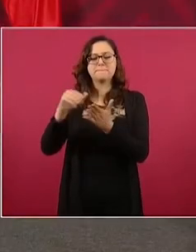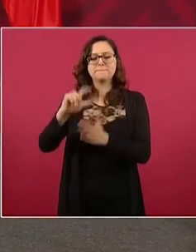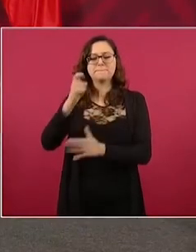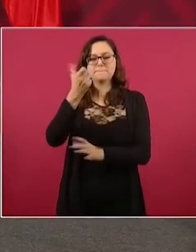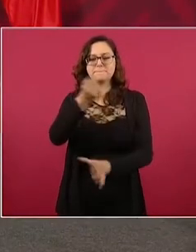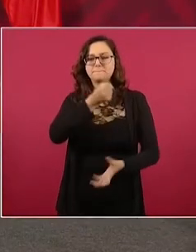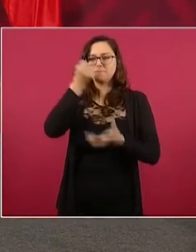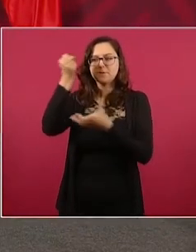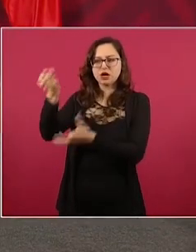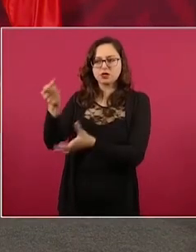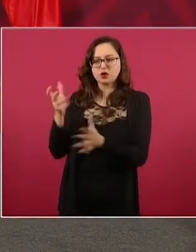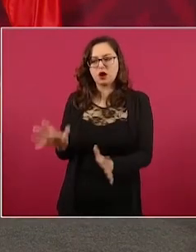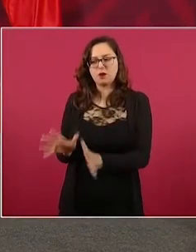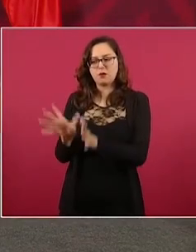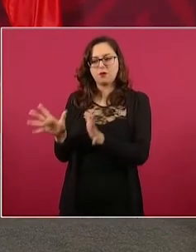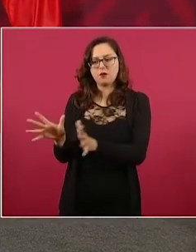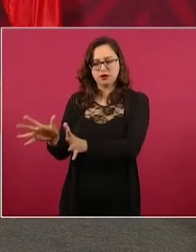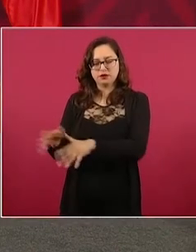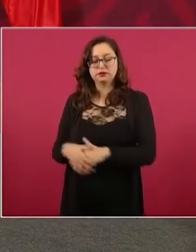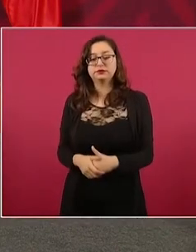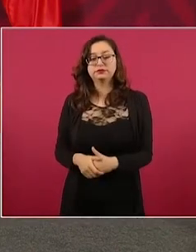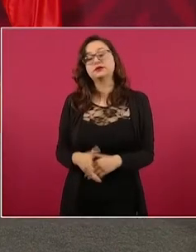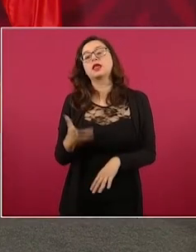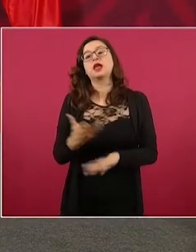hacerlo de paga